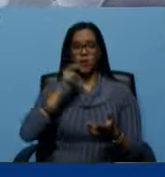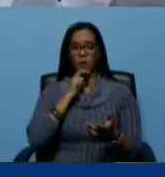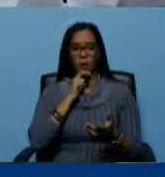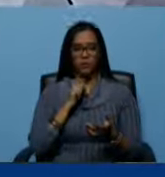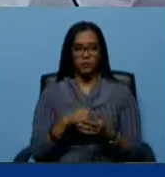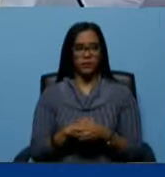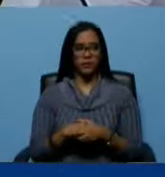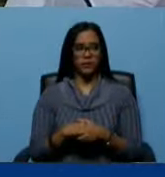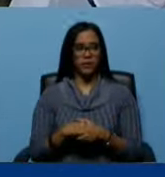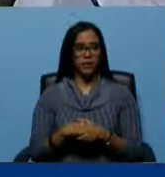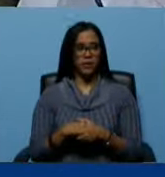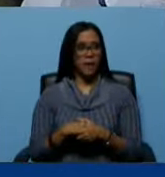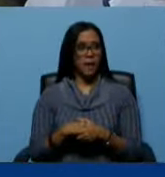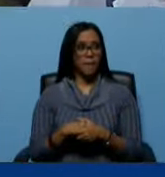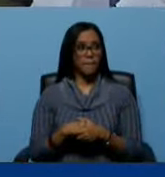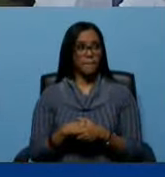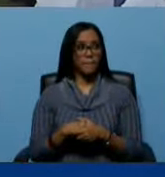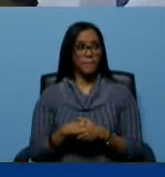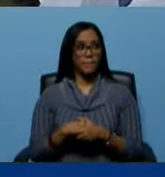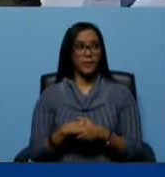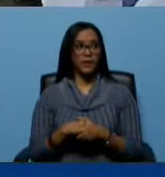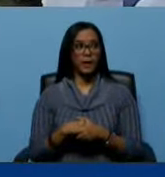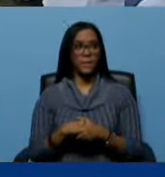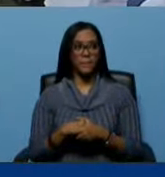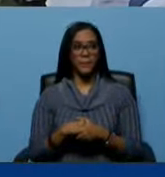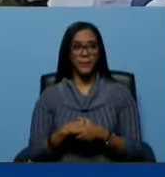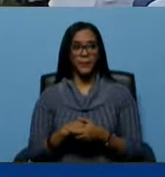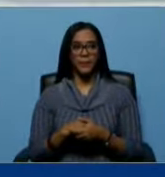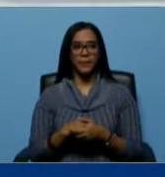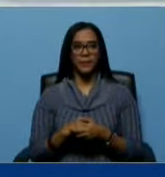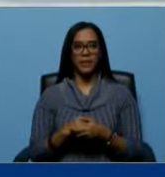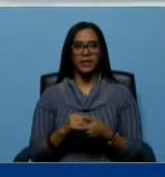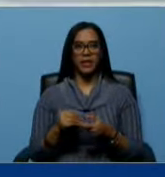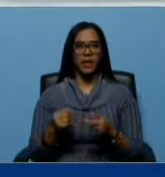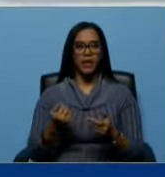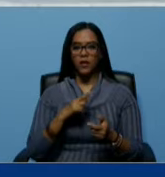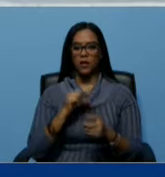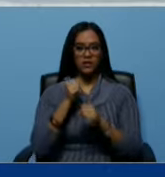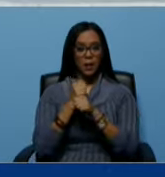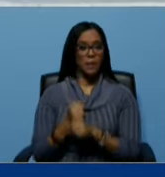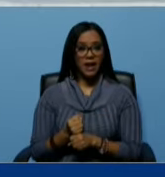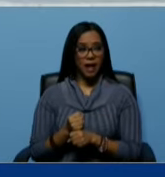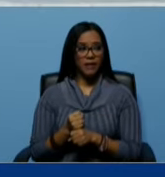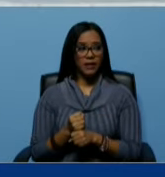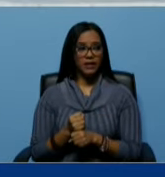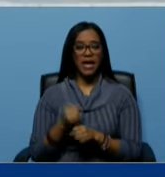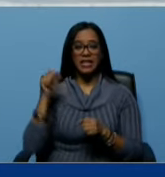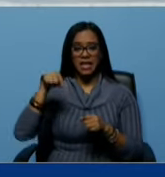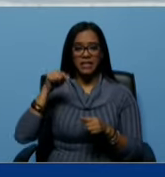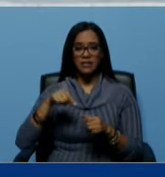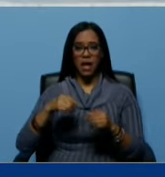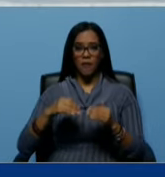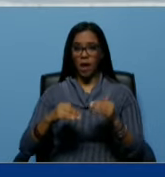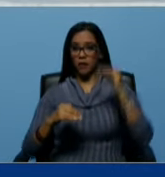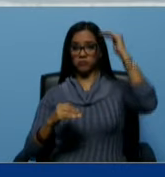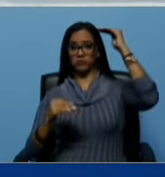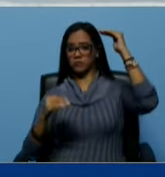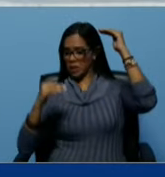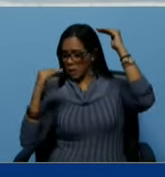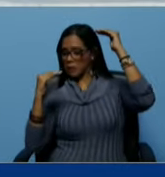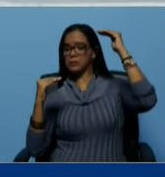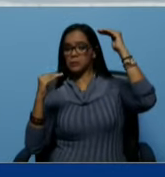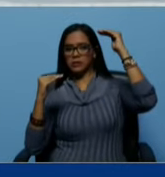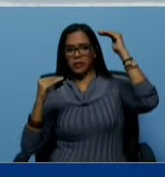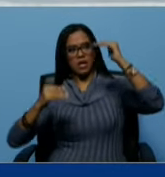Musk Goliath pero no se esperaba Goliath que aquí estaba David y aquí triunfó